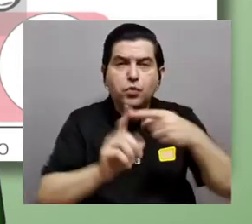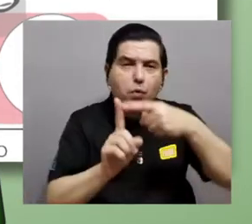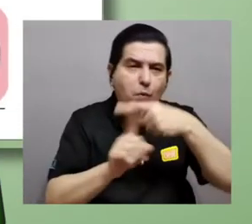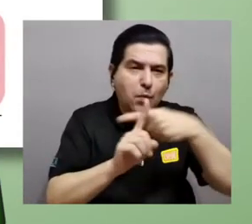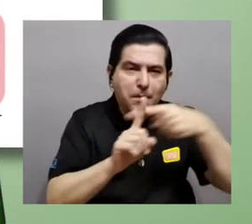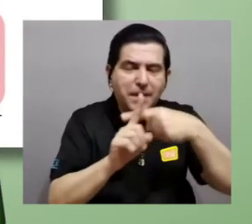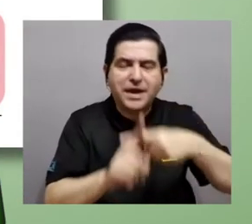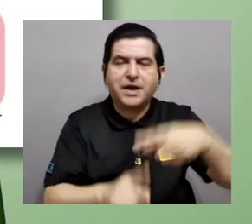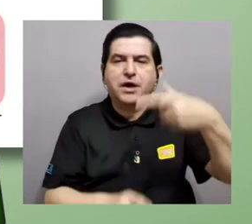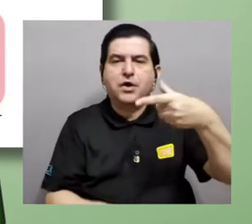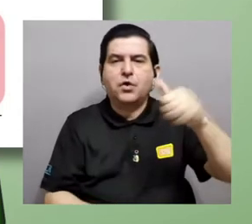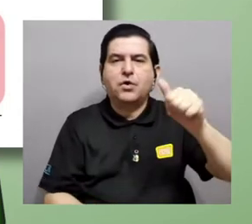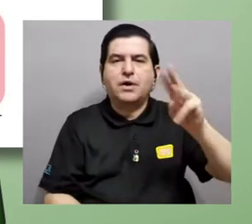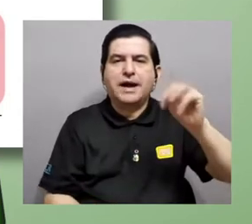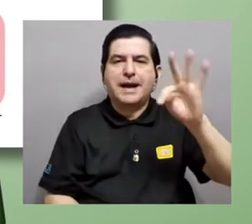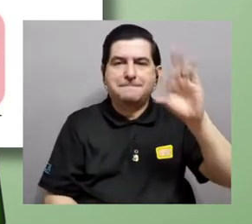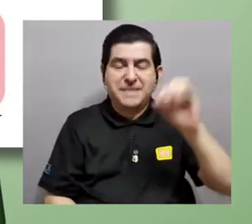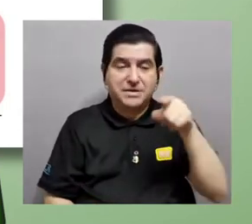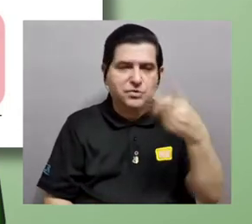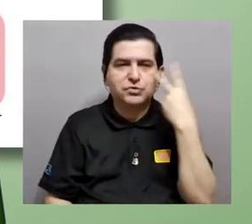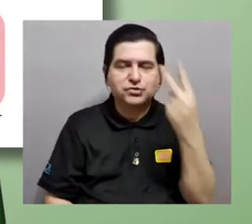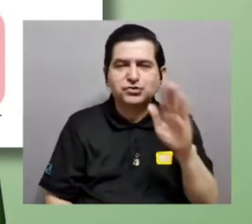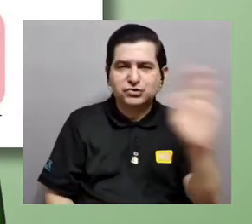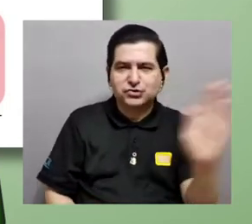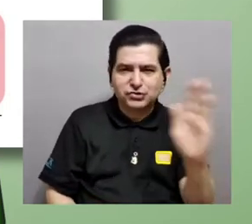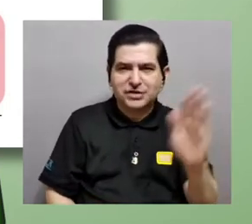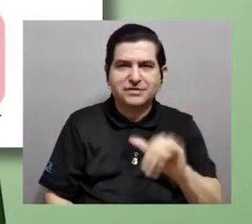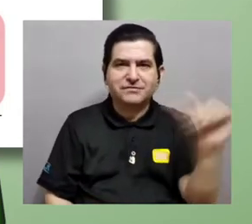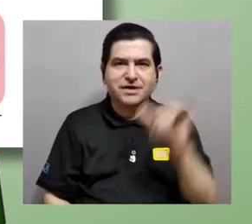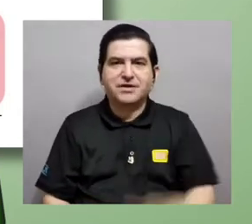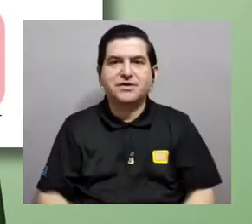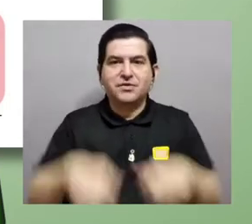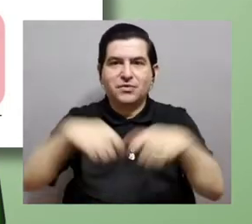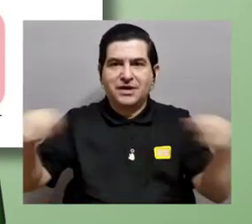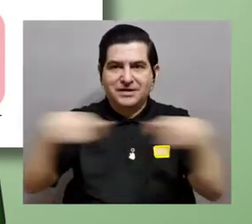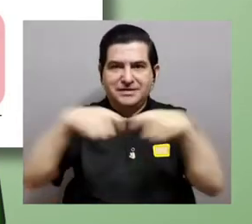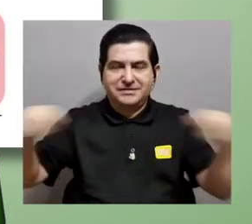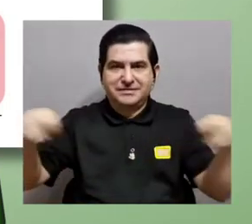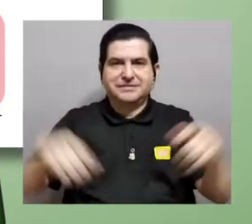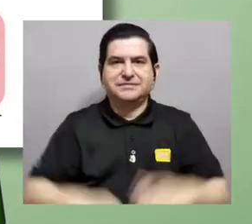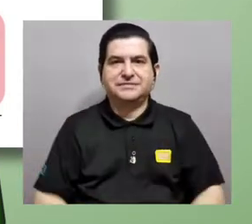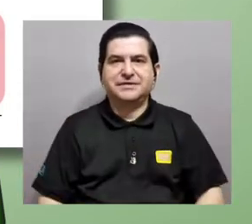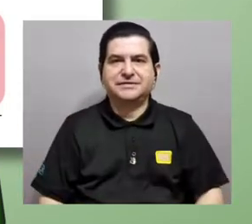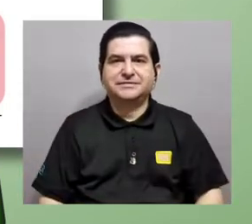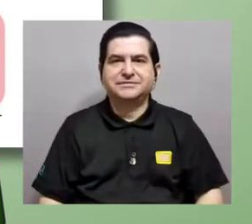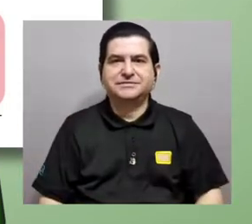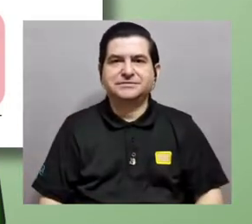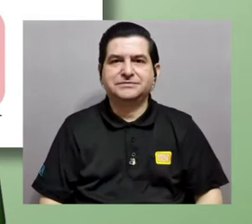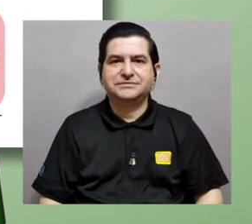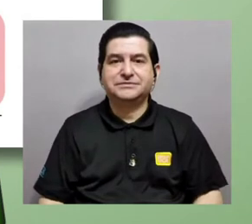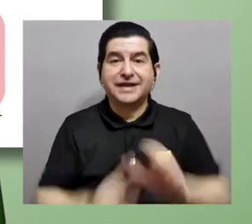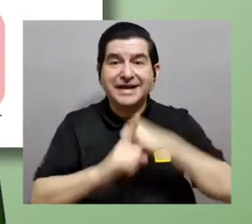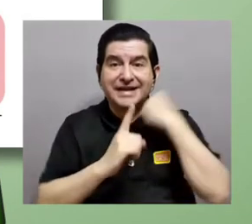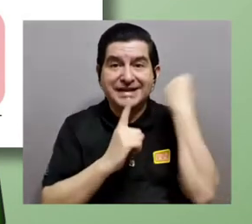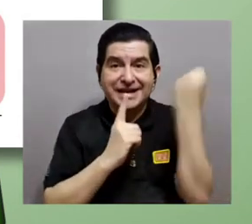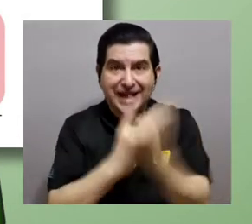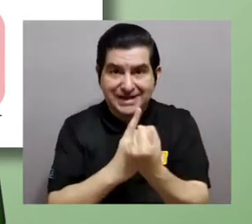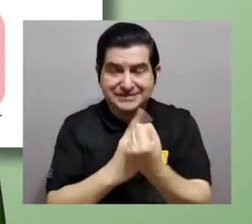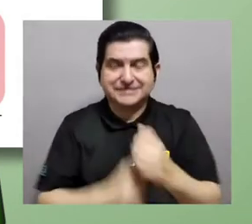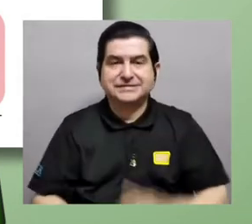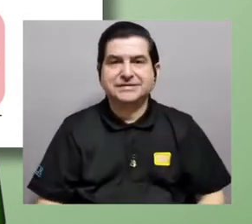gametos que se ven aquí en gris y también de tamaño intermedio. Y el asunto es que este